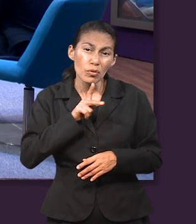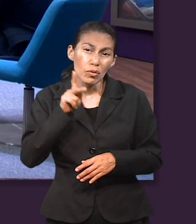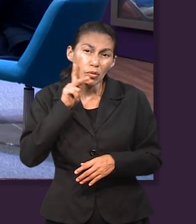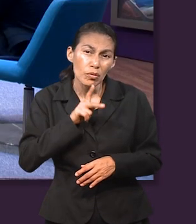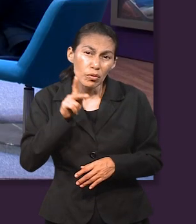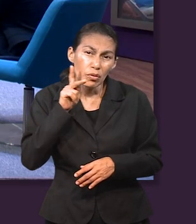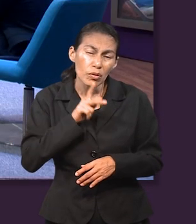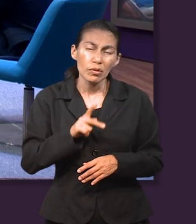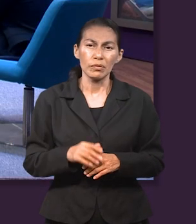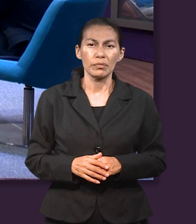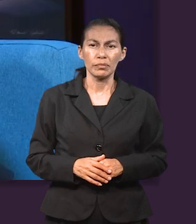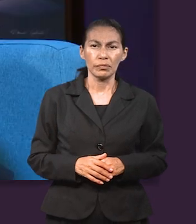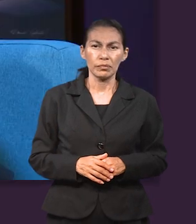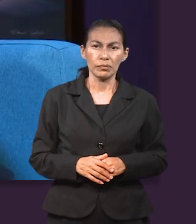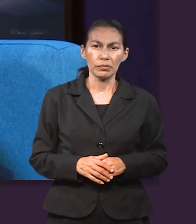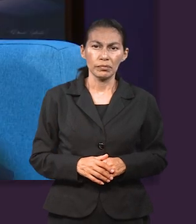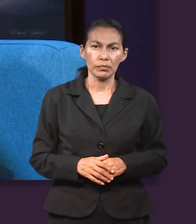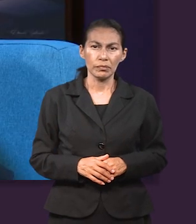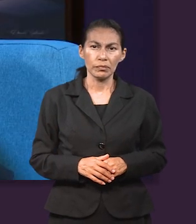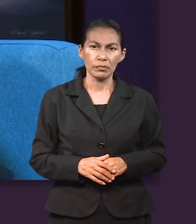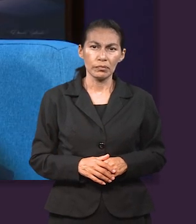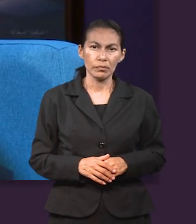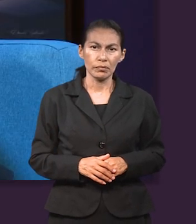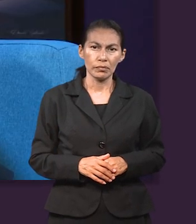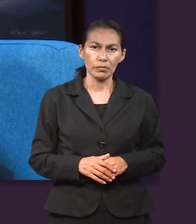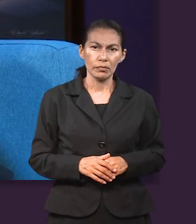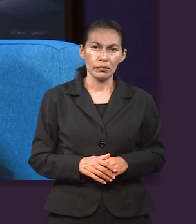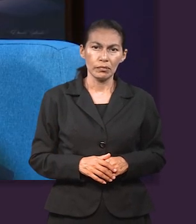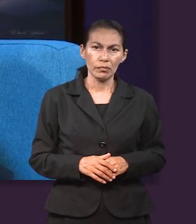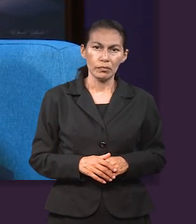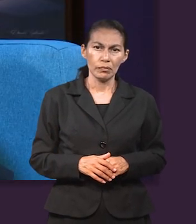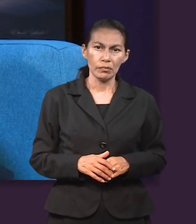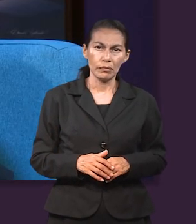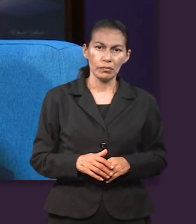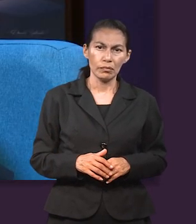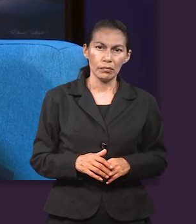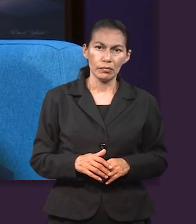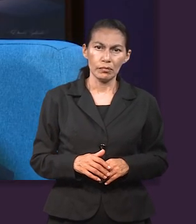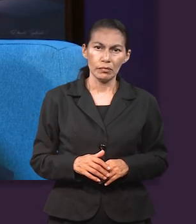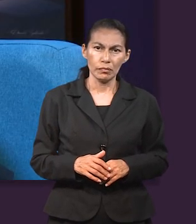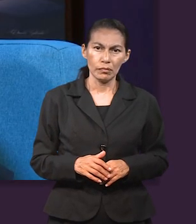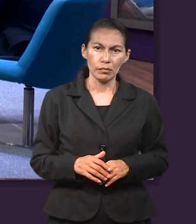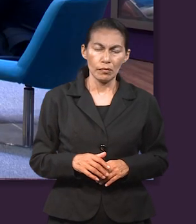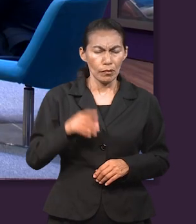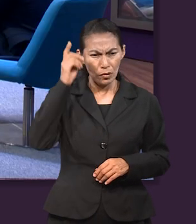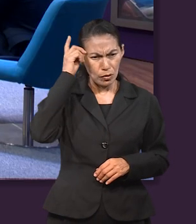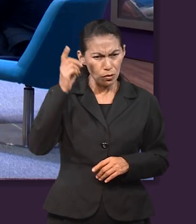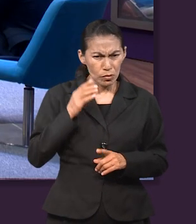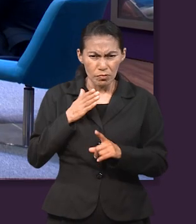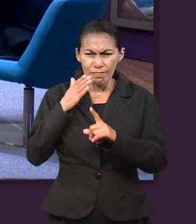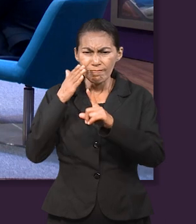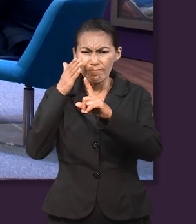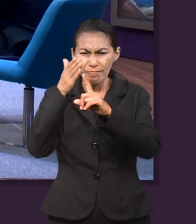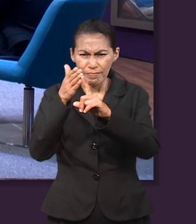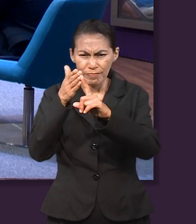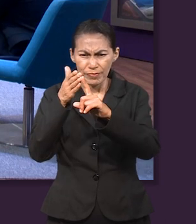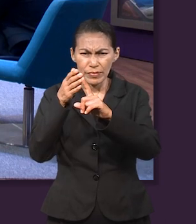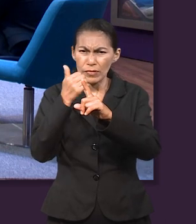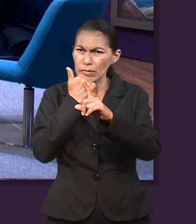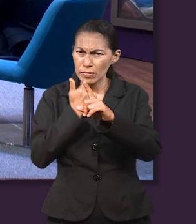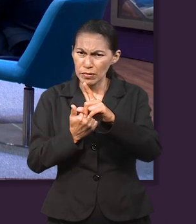Abraham se gozó en ese sentido después de saber